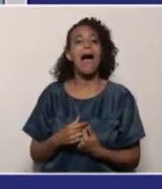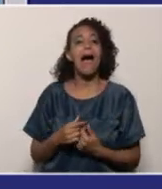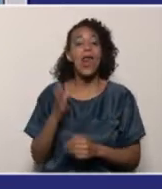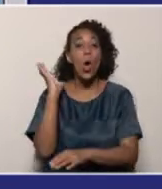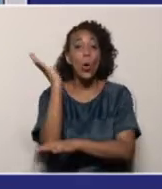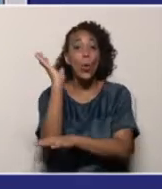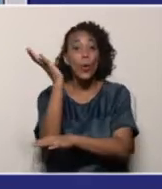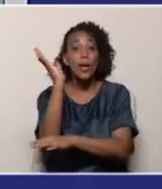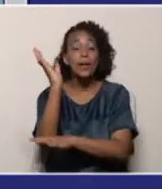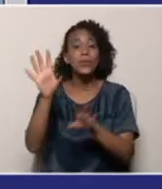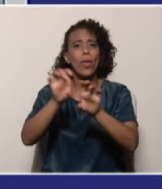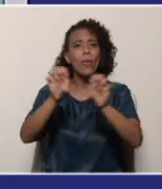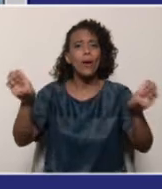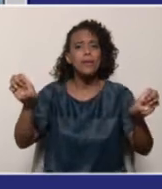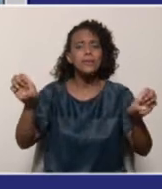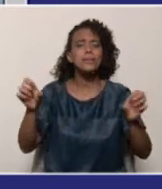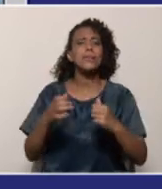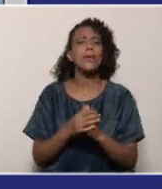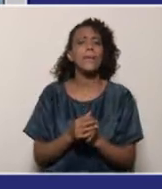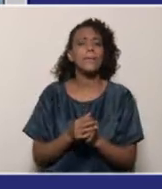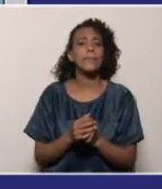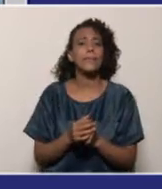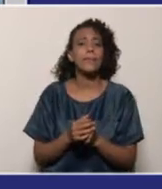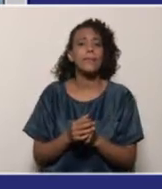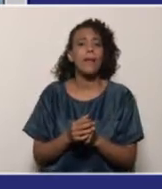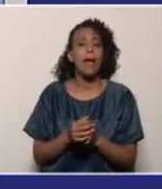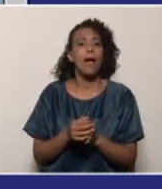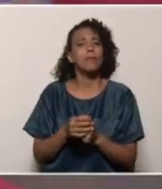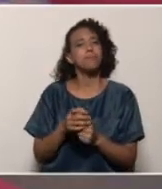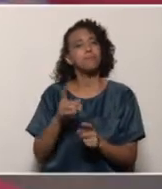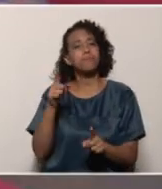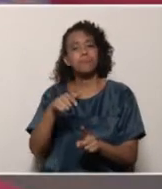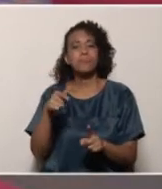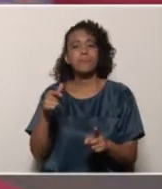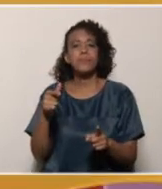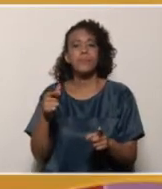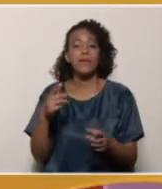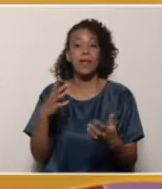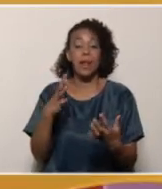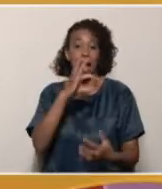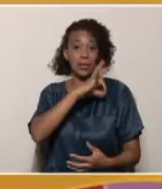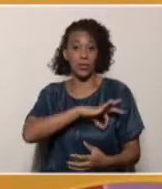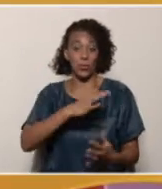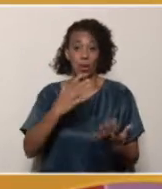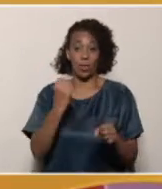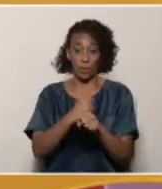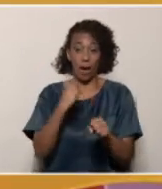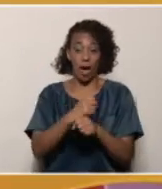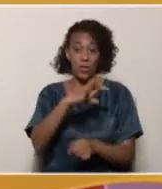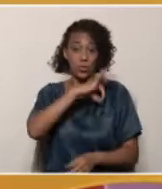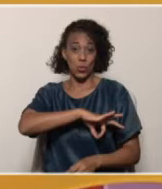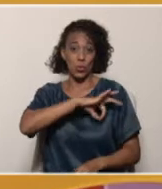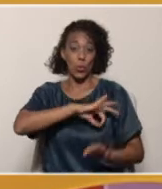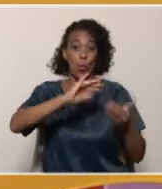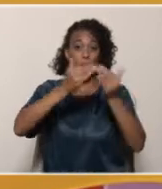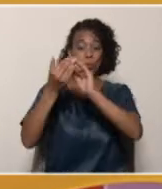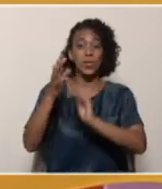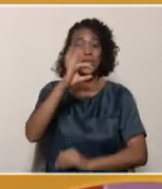muestras de saberes y asimismo lo que tiene que ver con las actividades socio comunitarias y